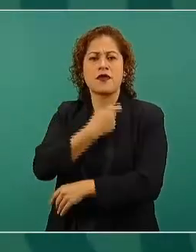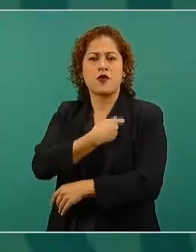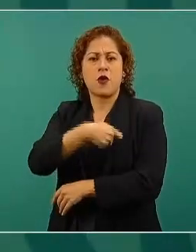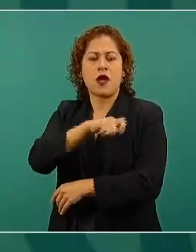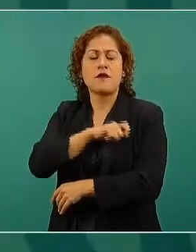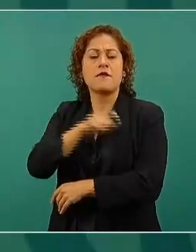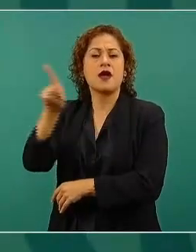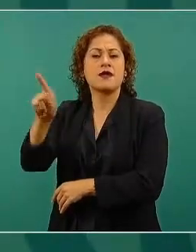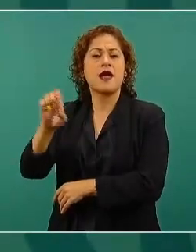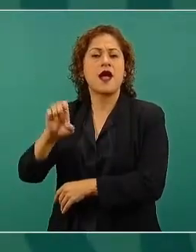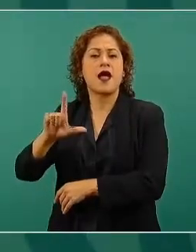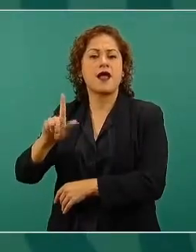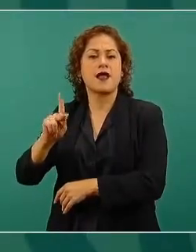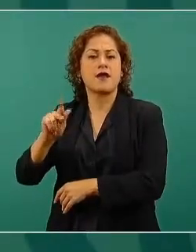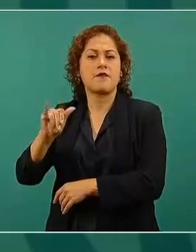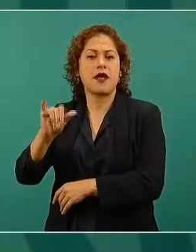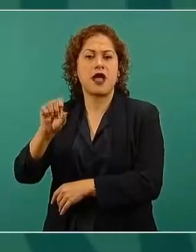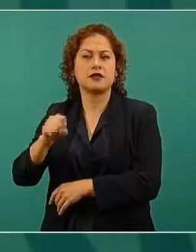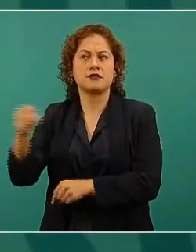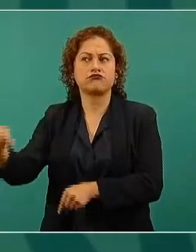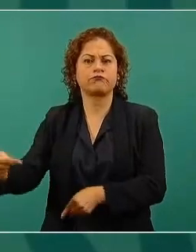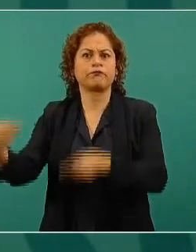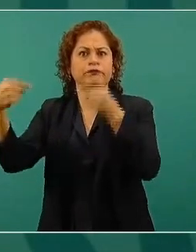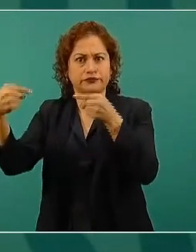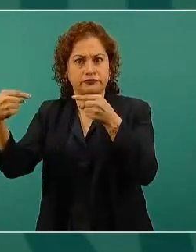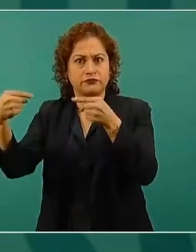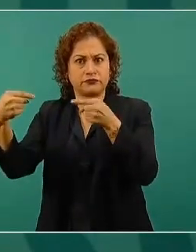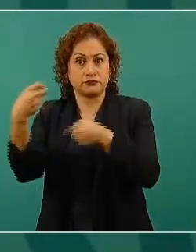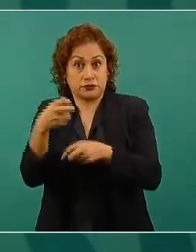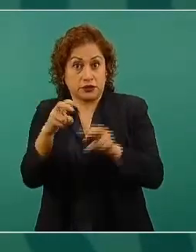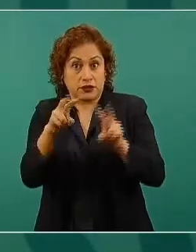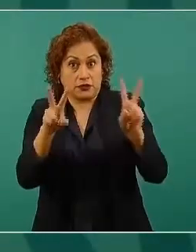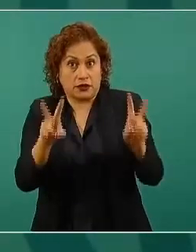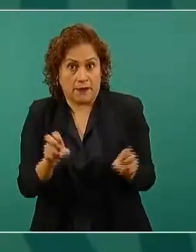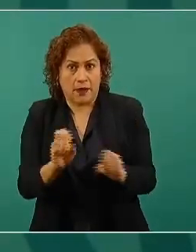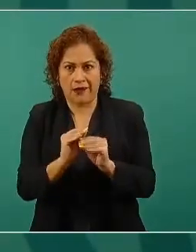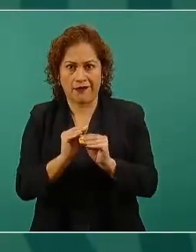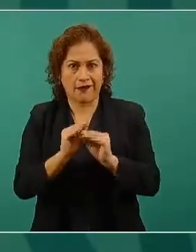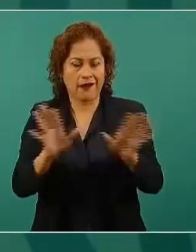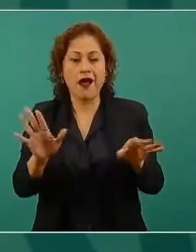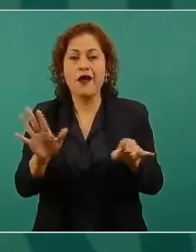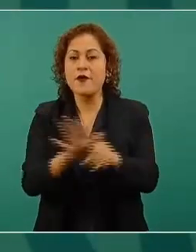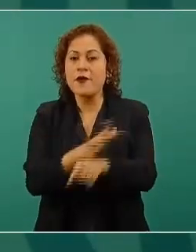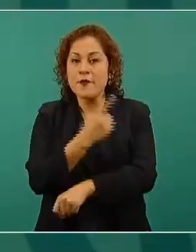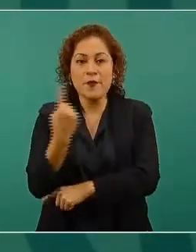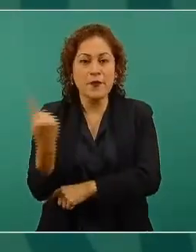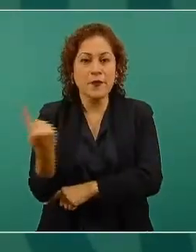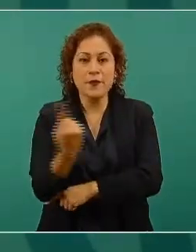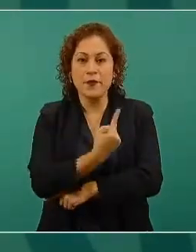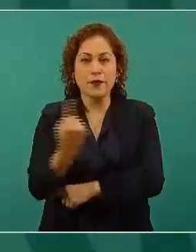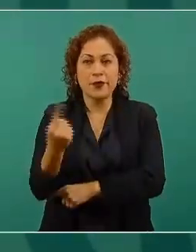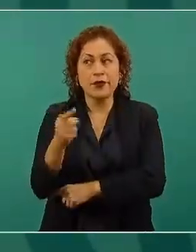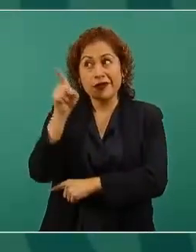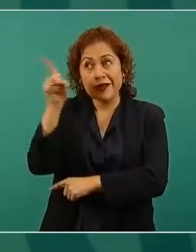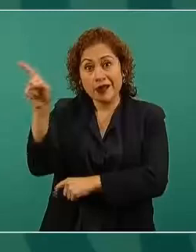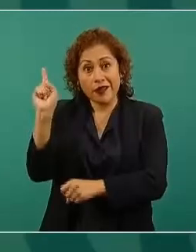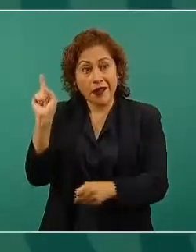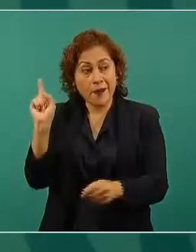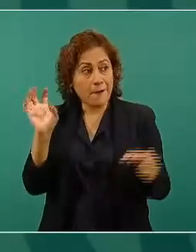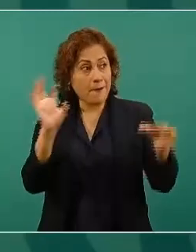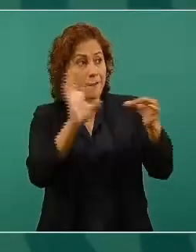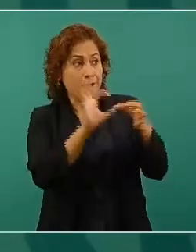en este y en otros asuntos, si ese periódico es de las empresas